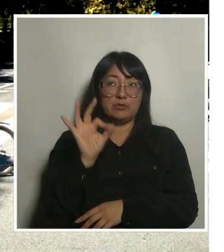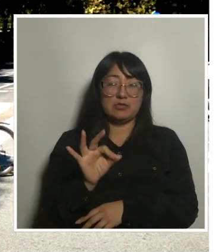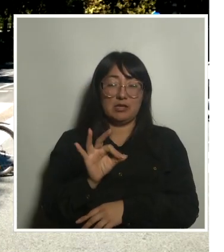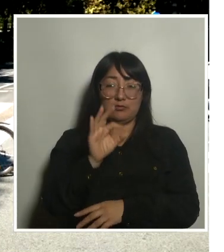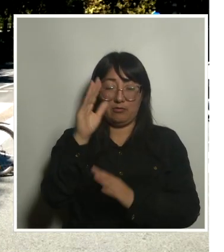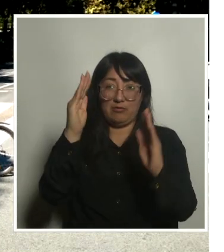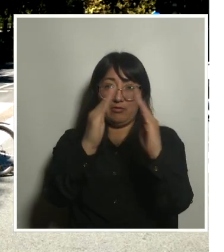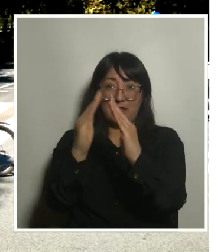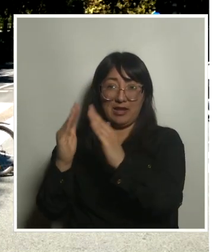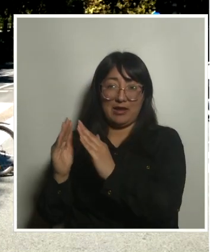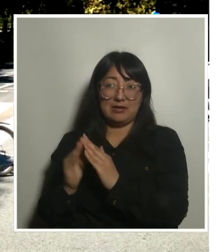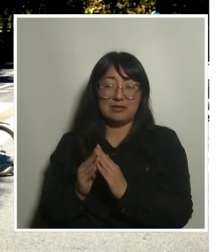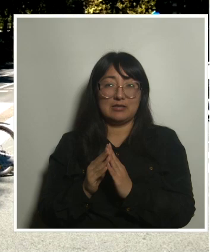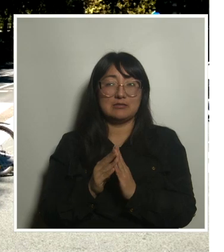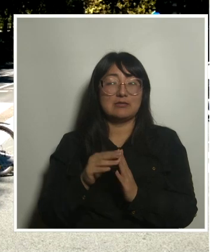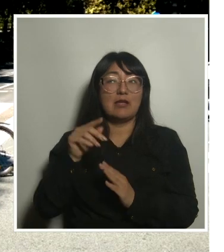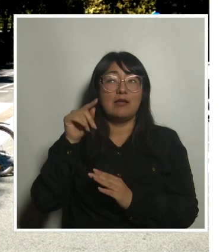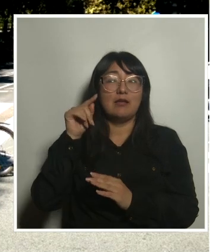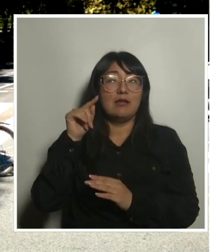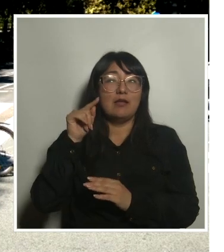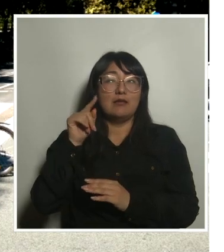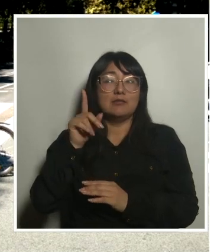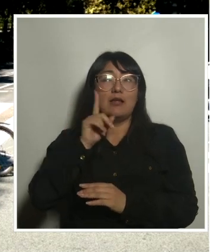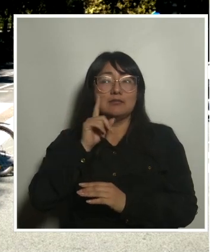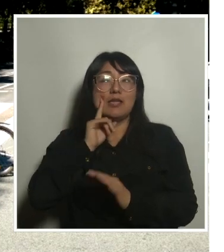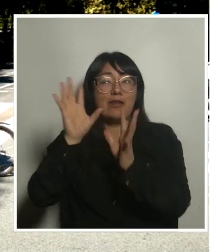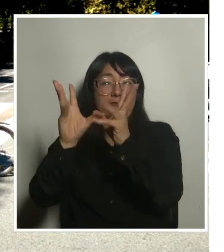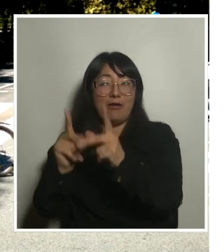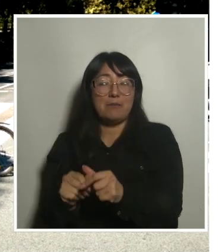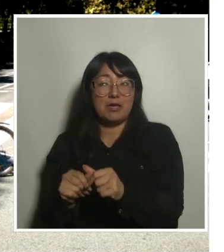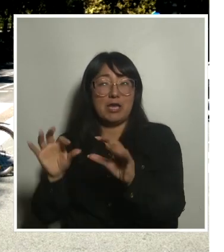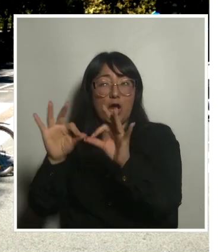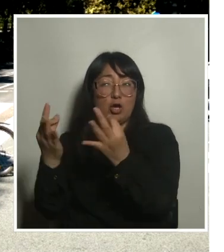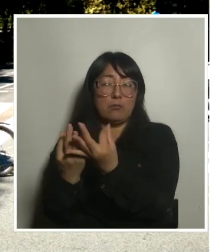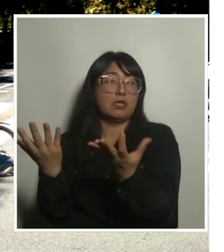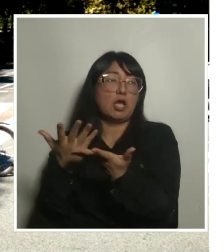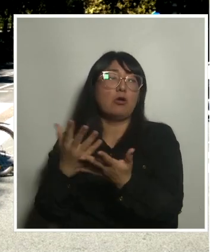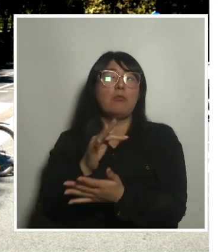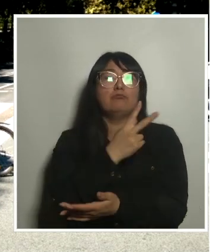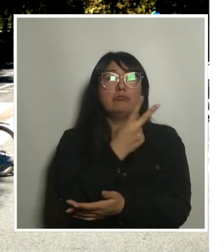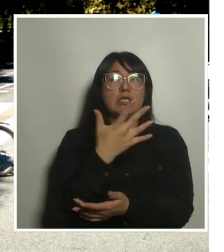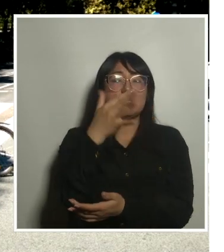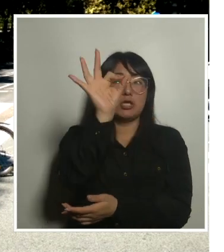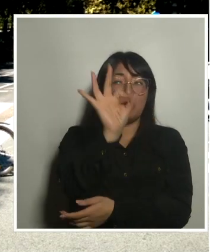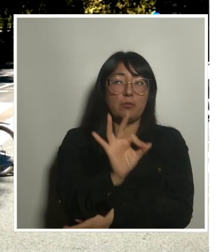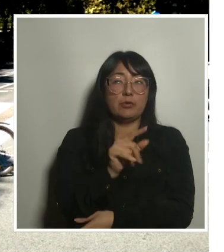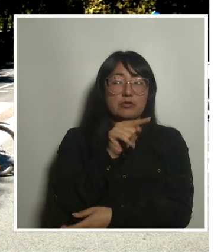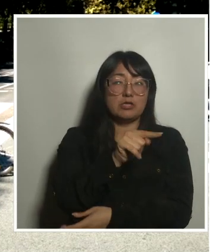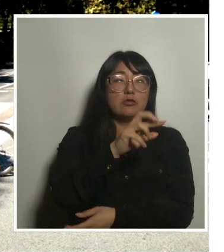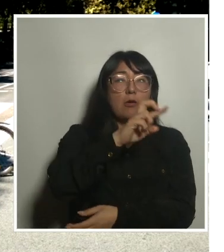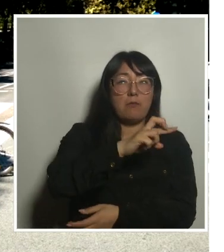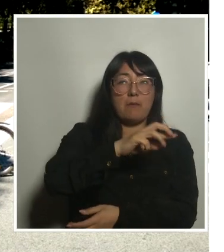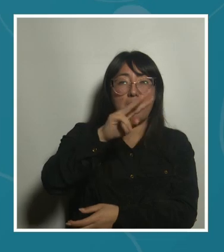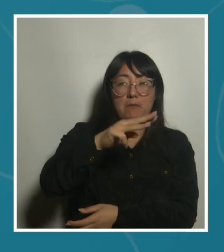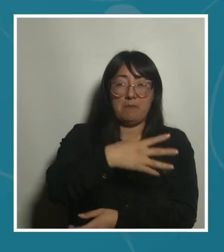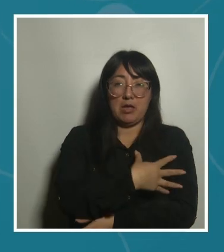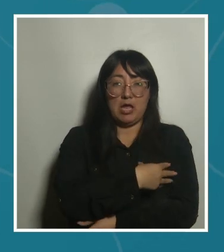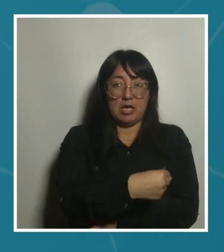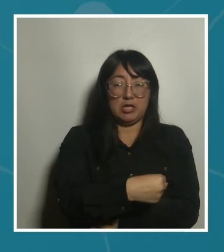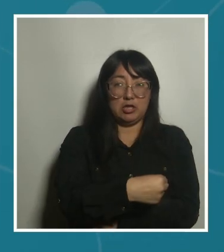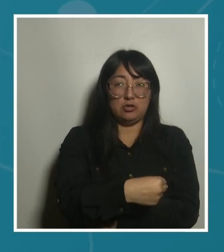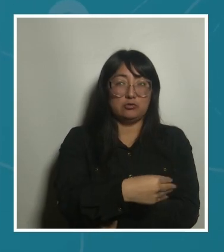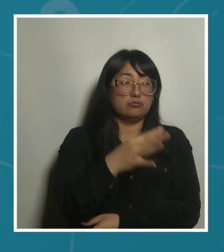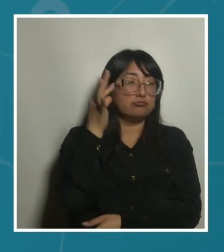hogares están conformados por familias convencionales es decir, un 25% son padre, madre e hijas, hijos,